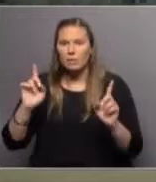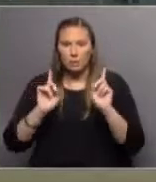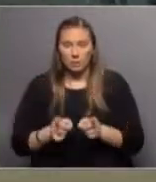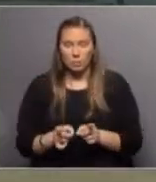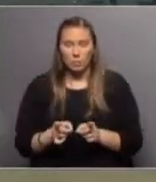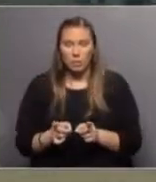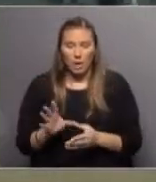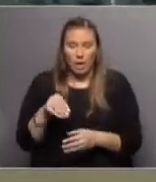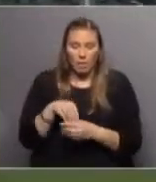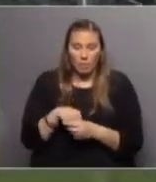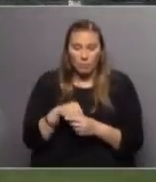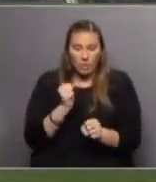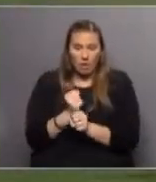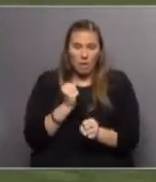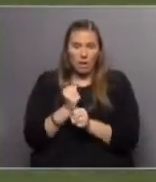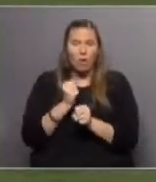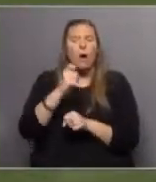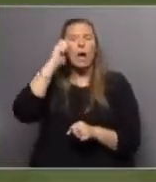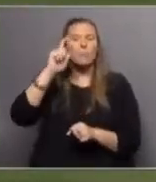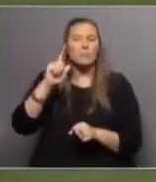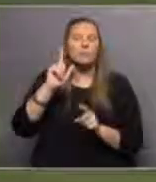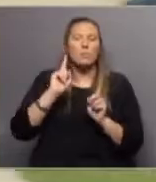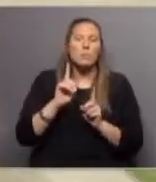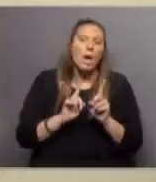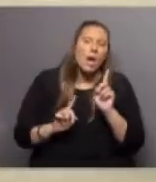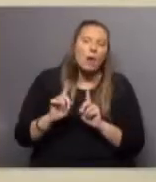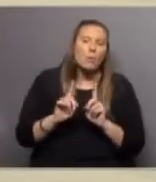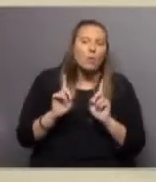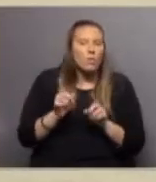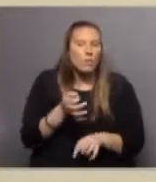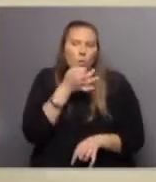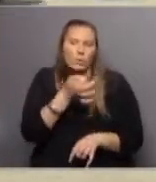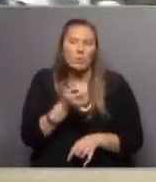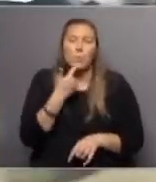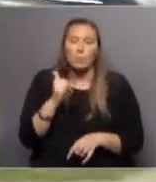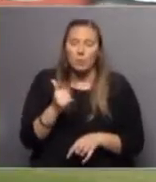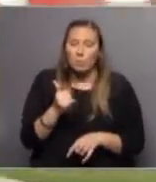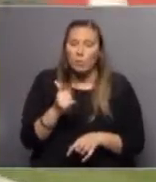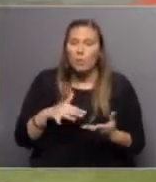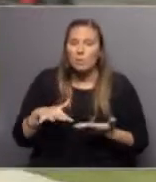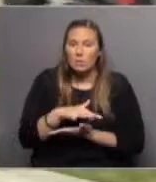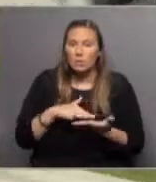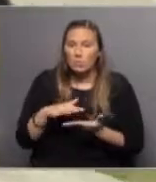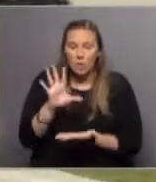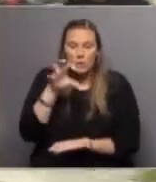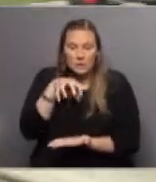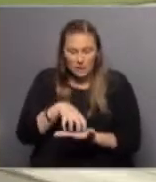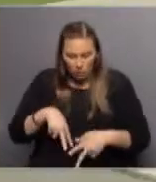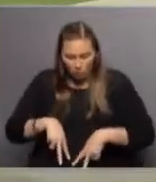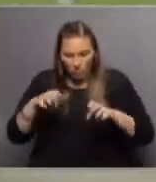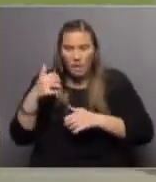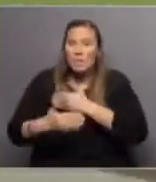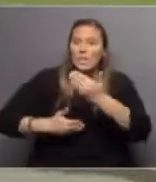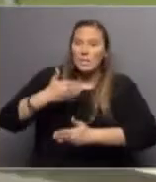Dentro del empleo calificado hay además casos que vale la pena mencionar. Por ejemplo, en el caso del Centro de Investigación y